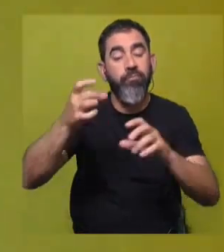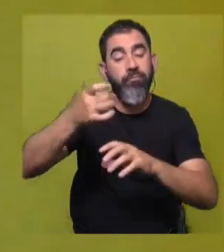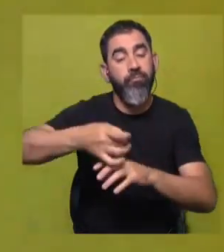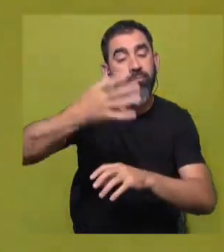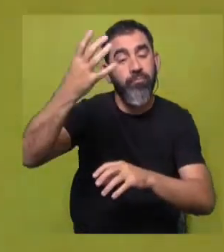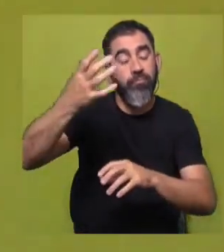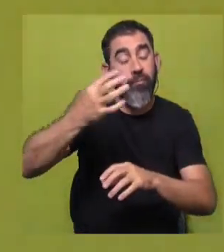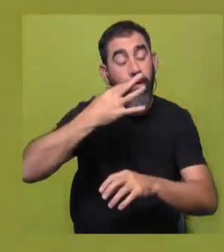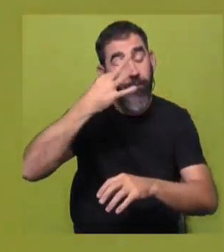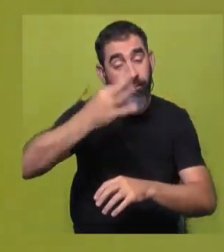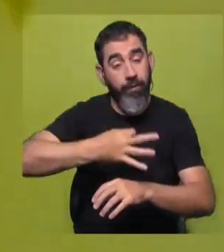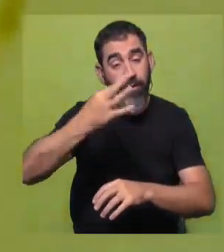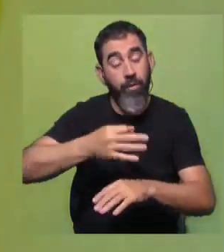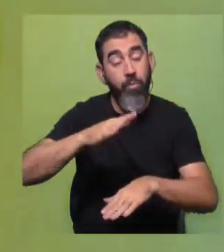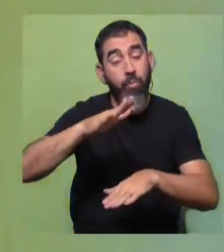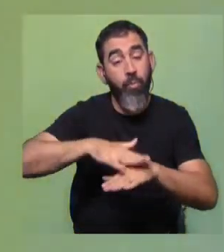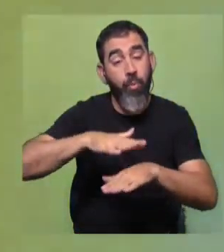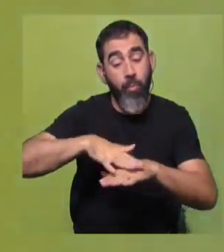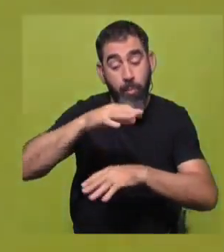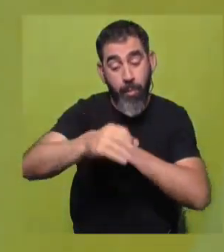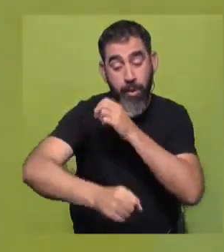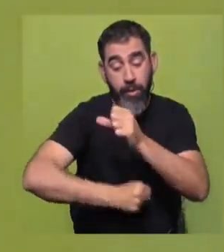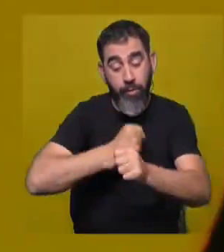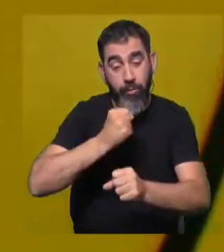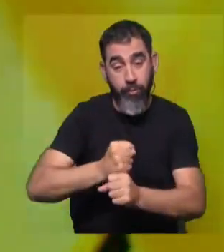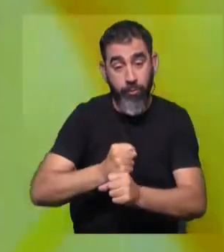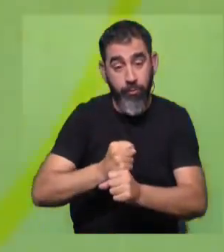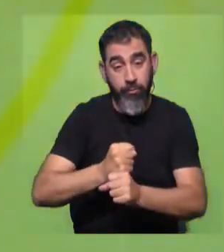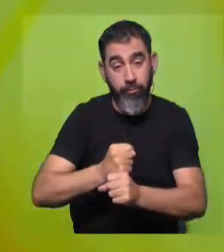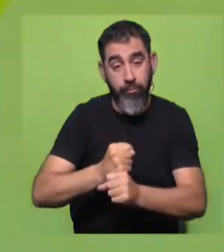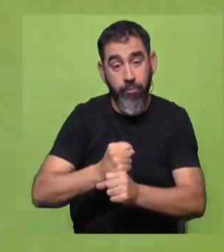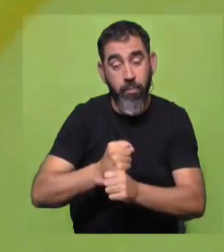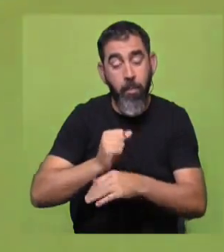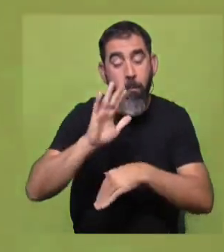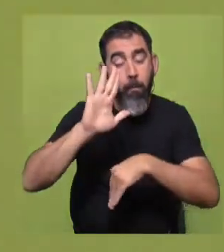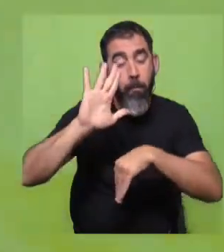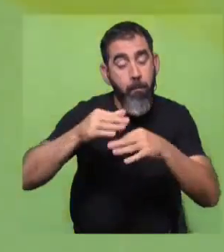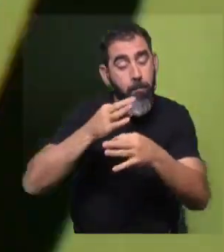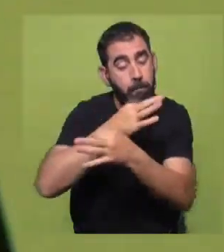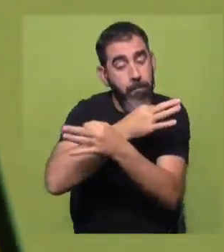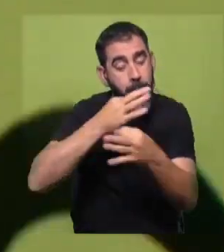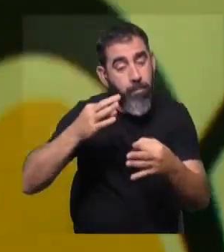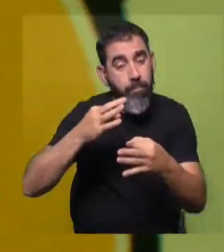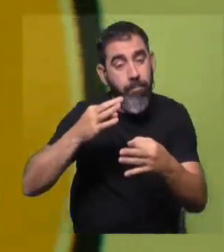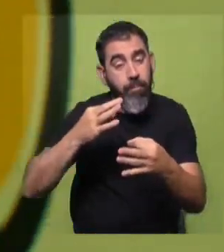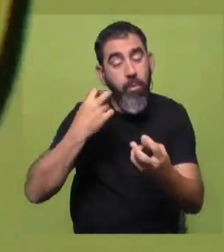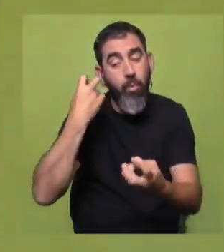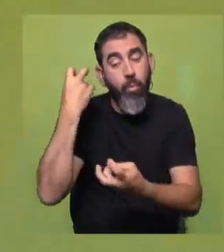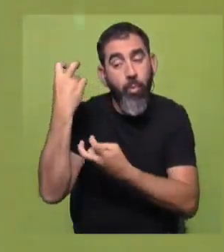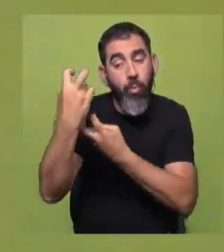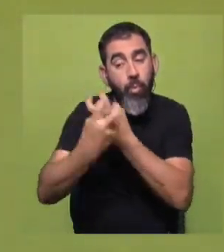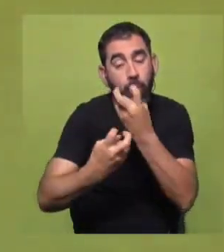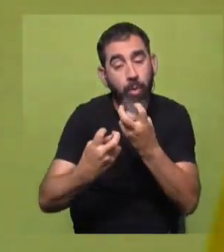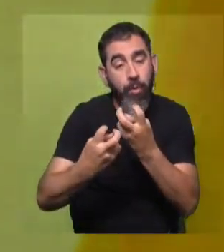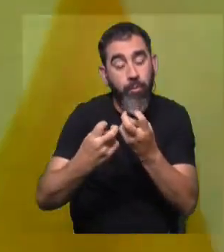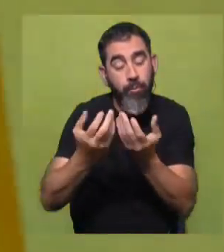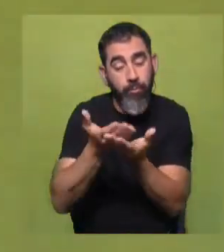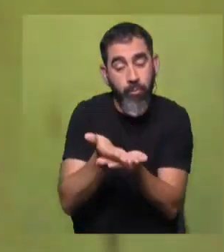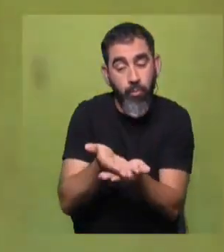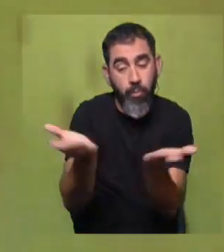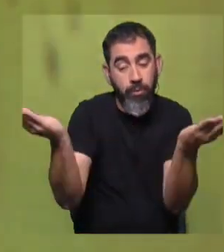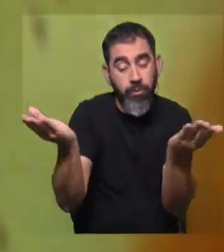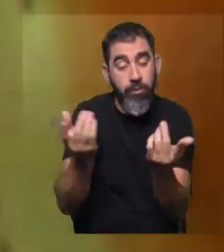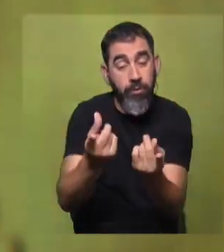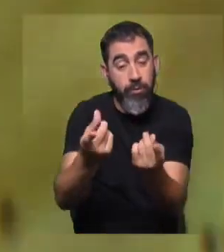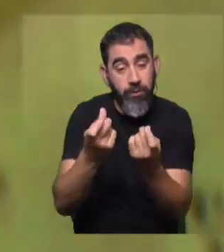Es el momento del año en el que con más altura tratamos de poner sobre la mesa la